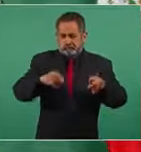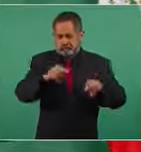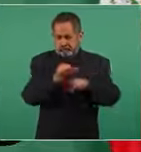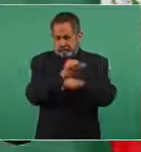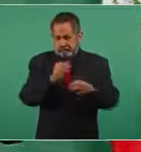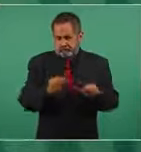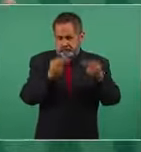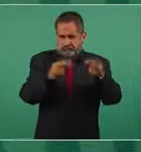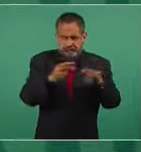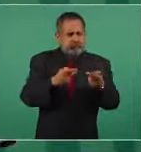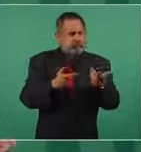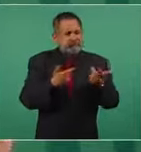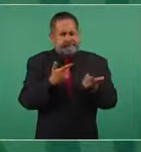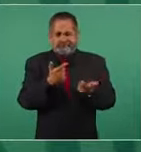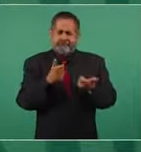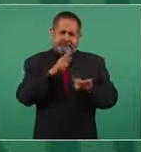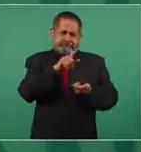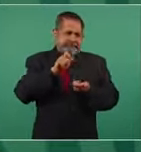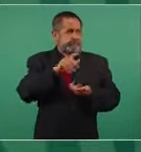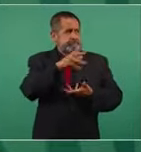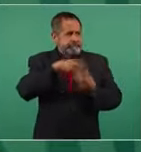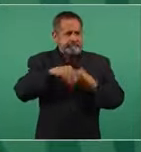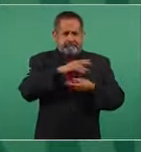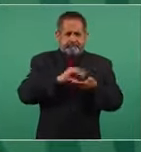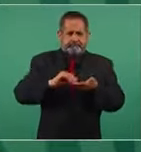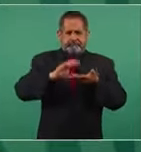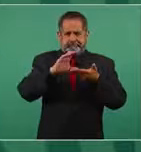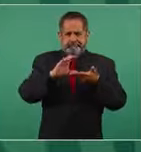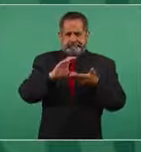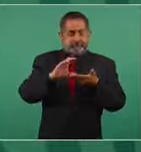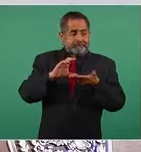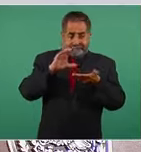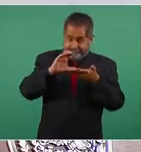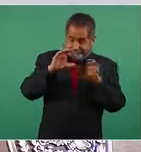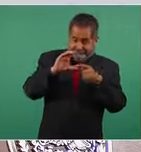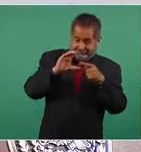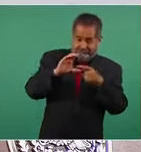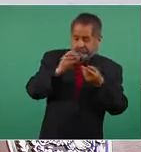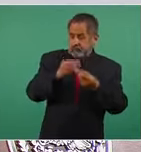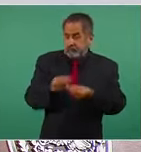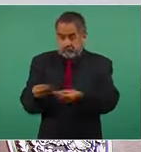se puede generar en México, pero no queda